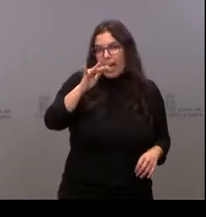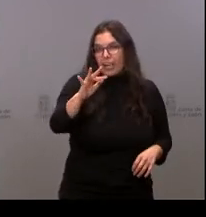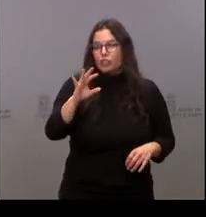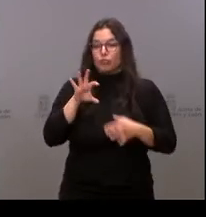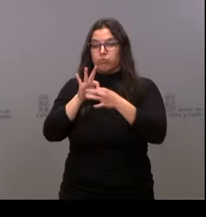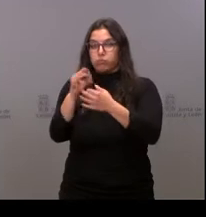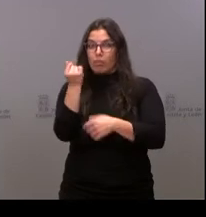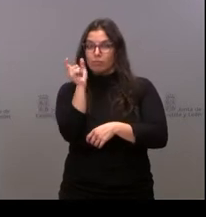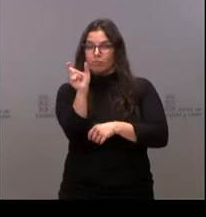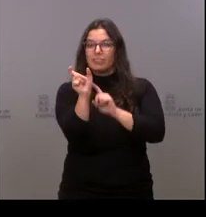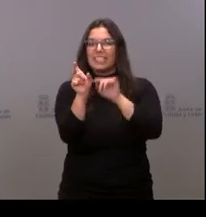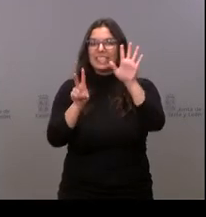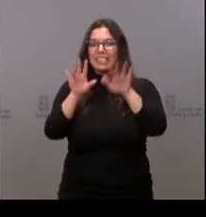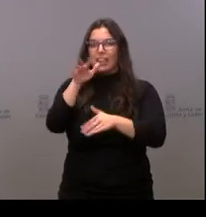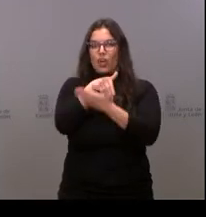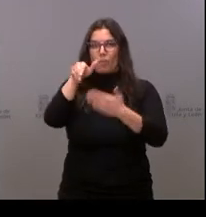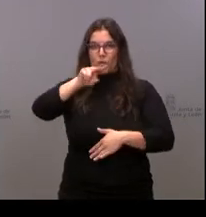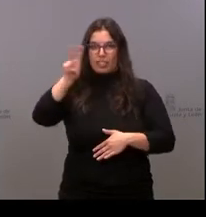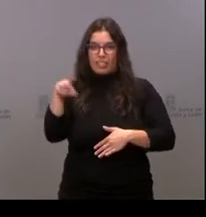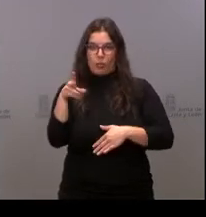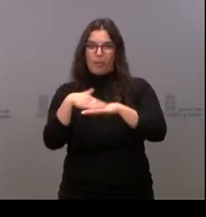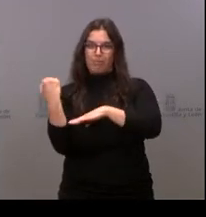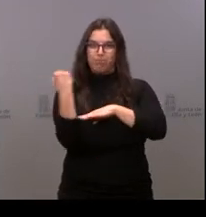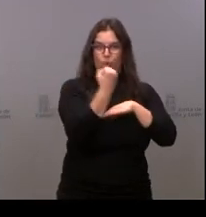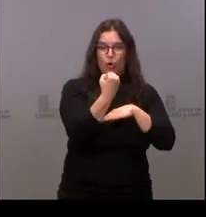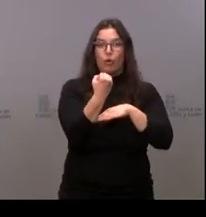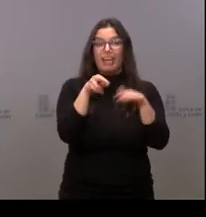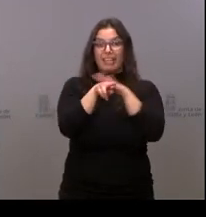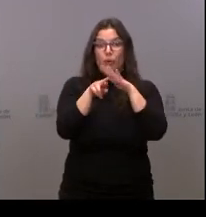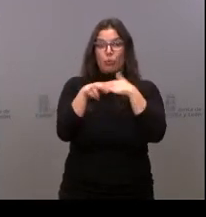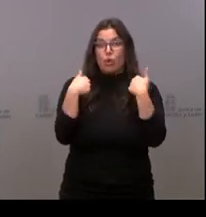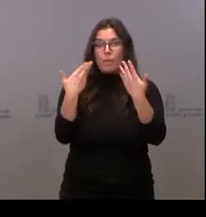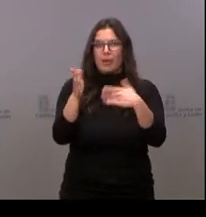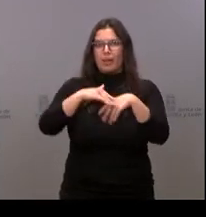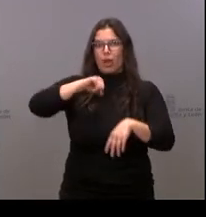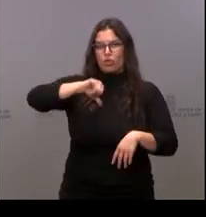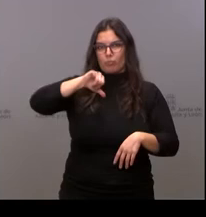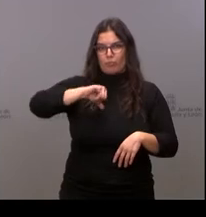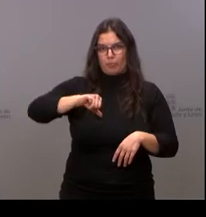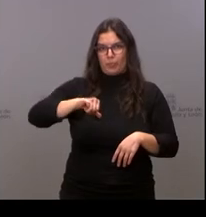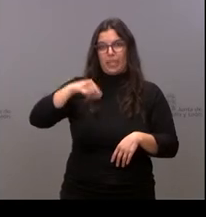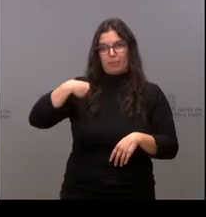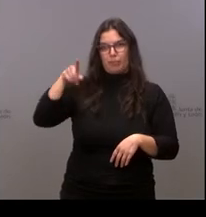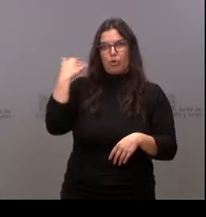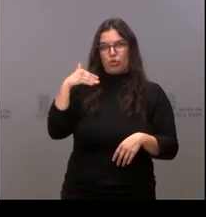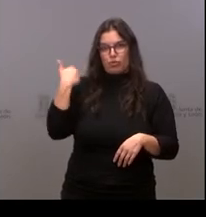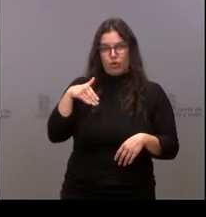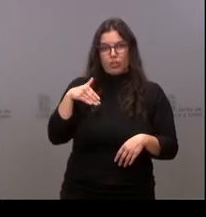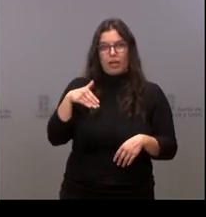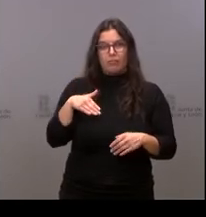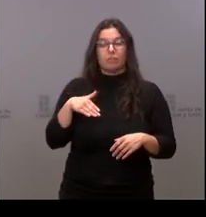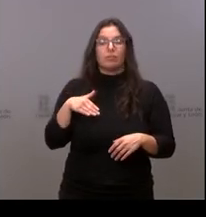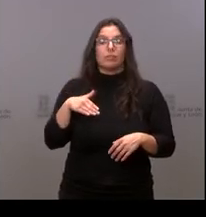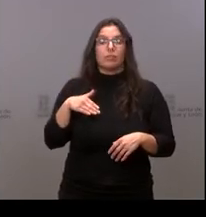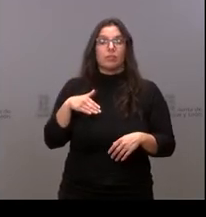con 75 millones de euros, con más recursos para el hospital de Santa Bárbara, no sólo la puesta en